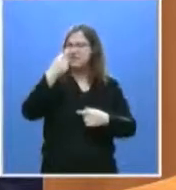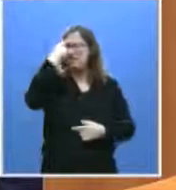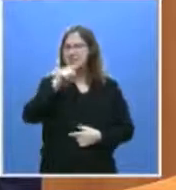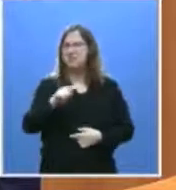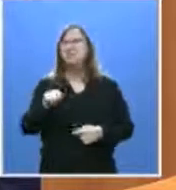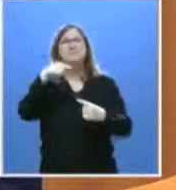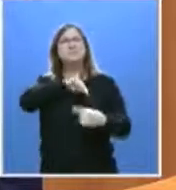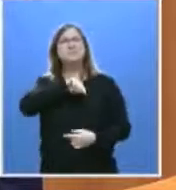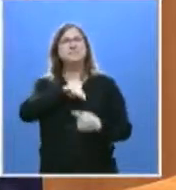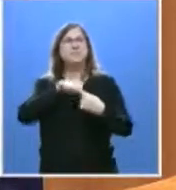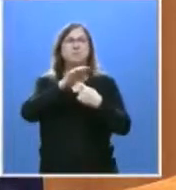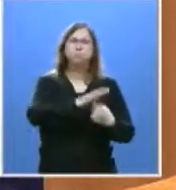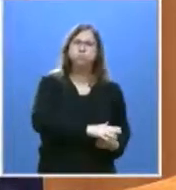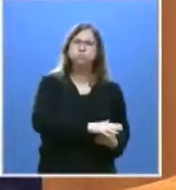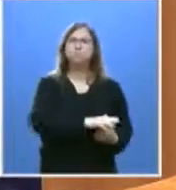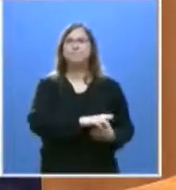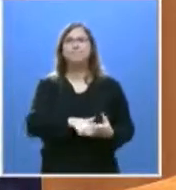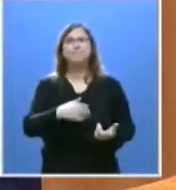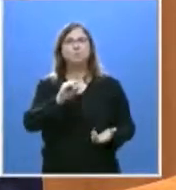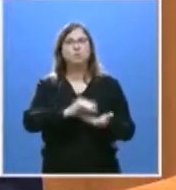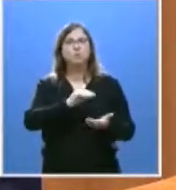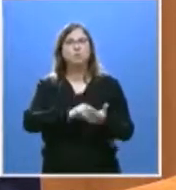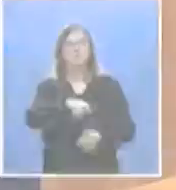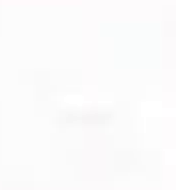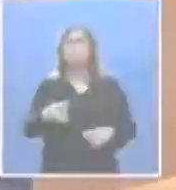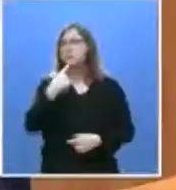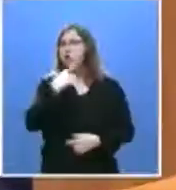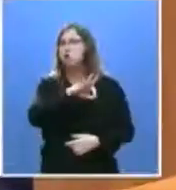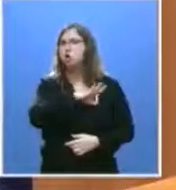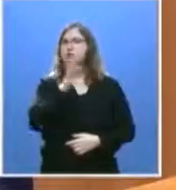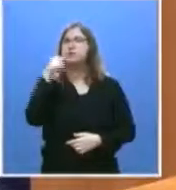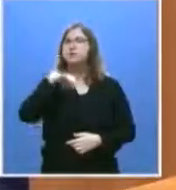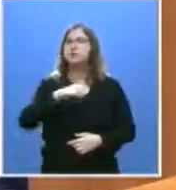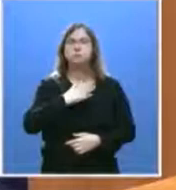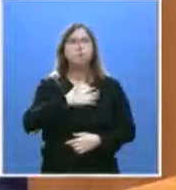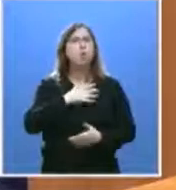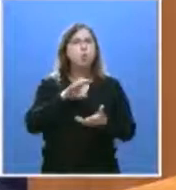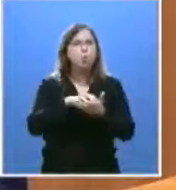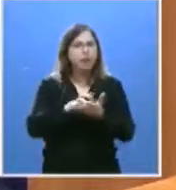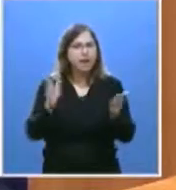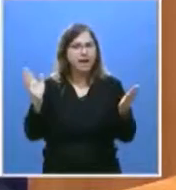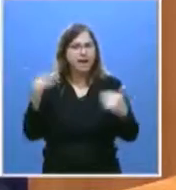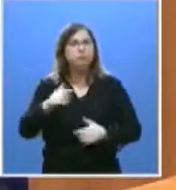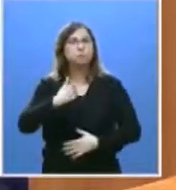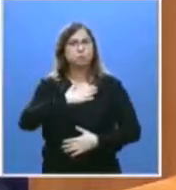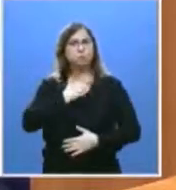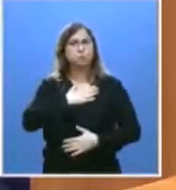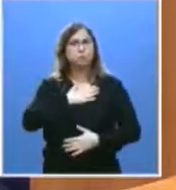agravio merecido y justo que tienen muchos leoneses y muchas leonesas, que no tenga la menor duda de que